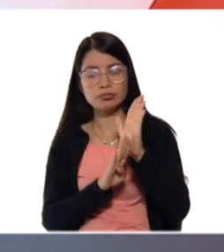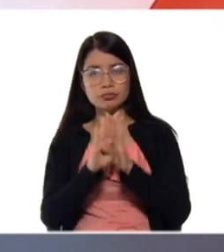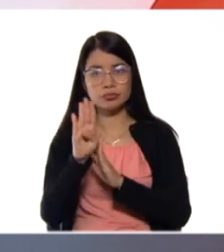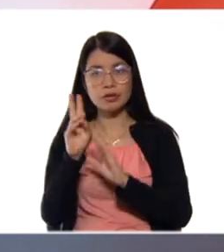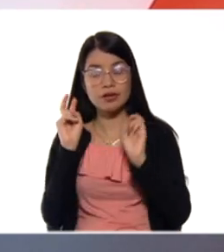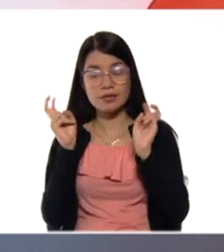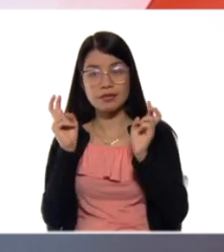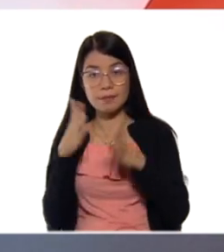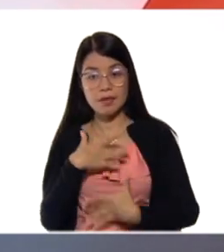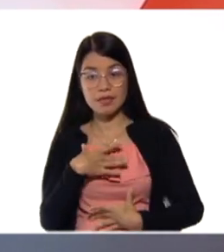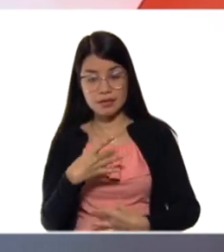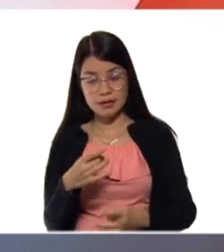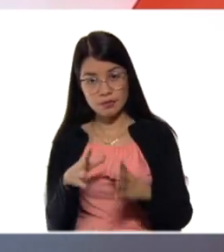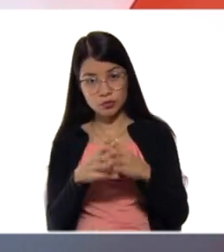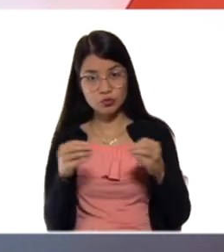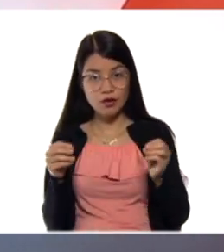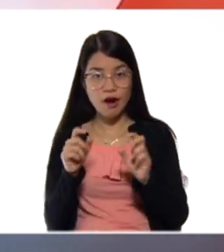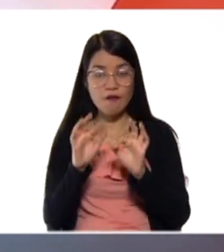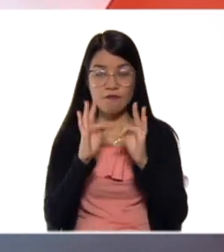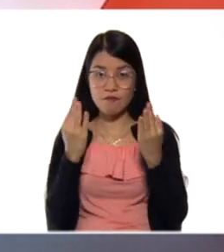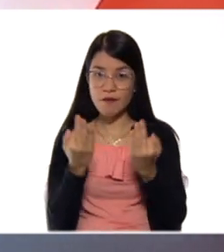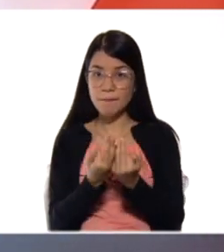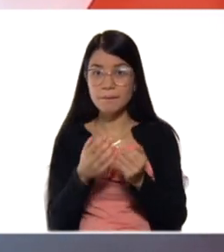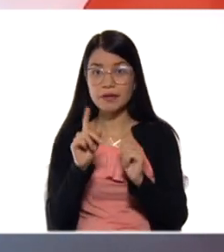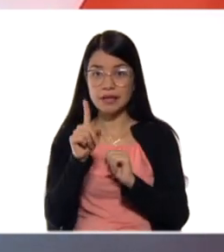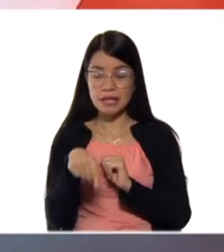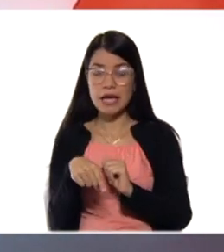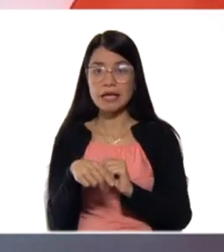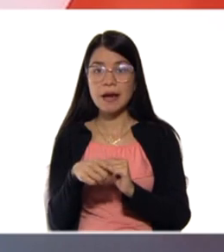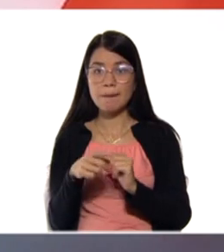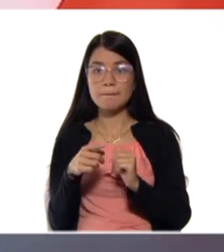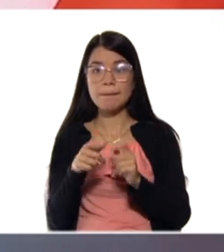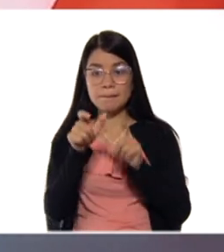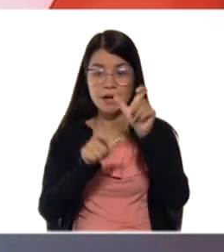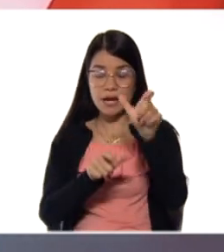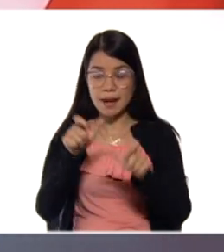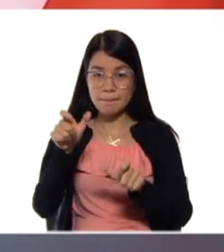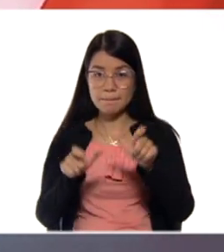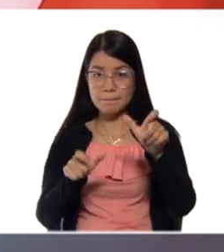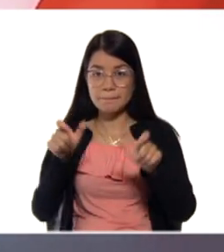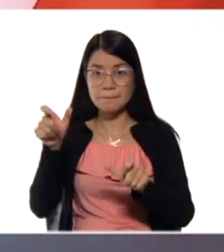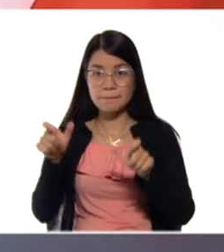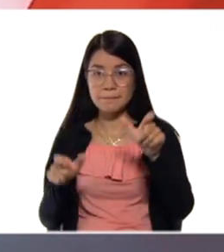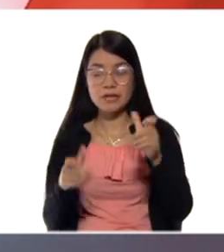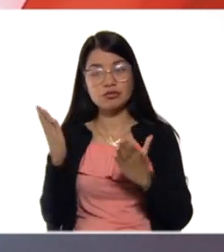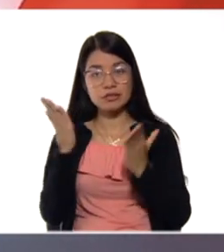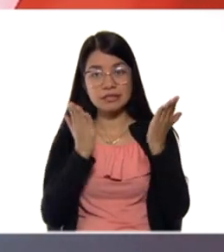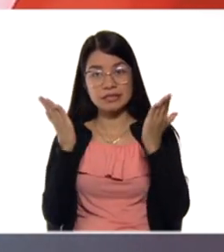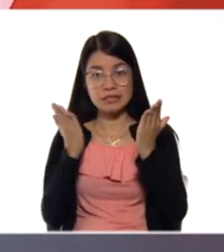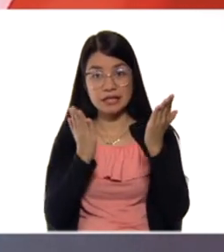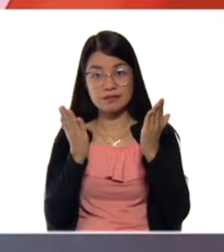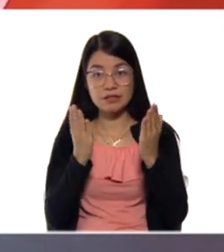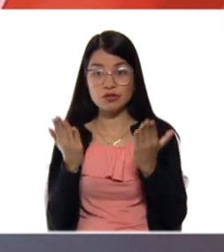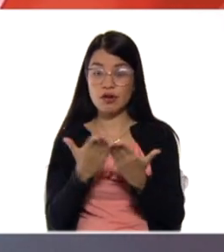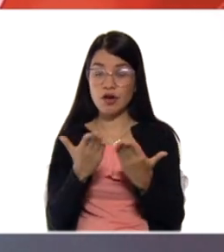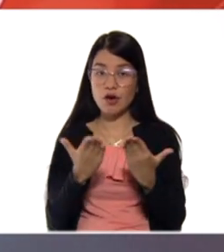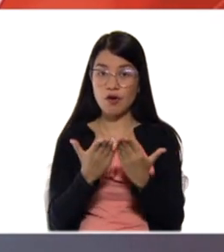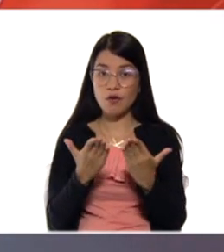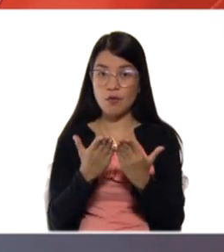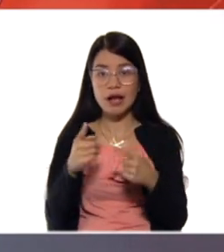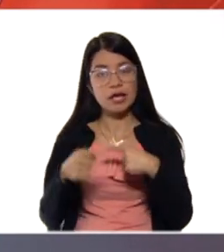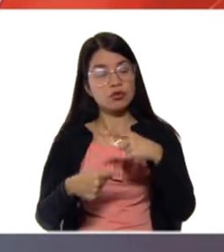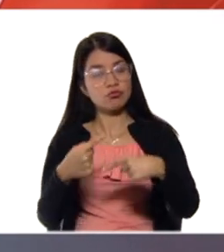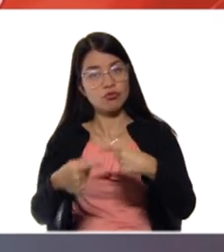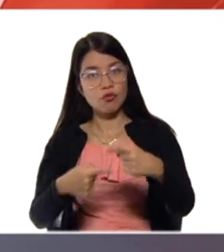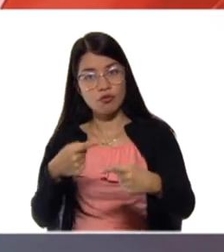interés para toda la familia y por supuesto para nuestros compañeros y compañeras de los servicios y planteles que día a día